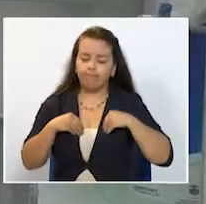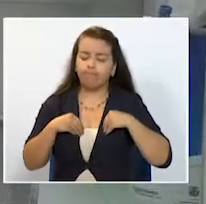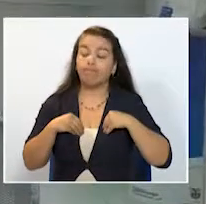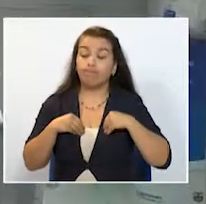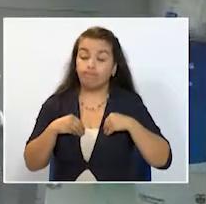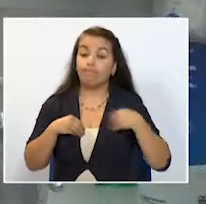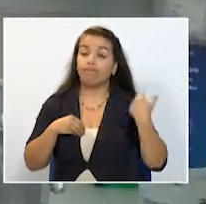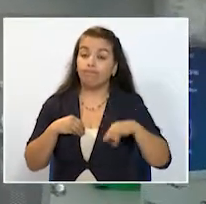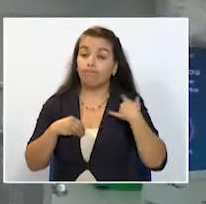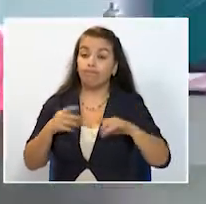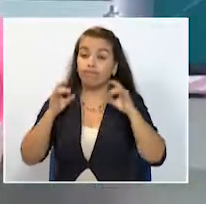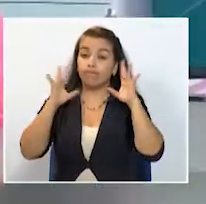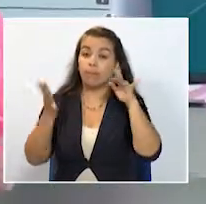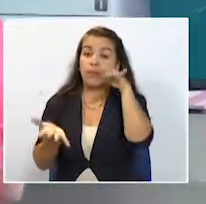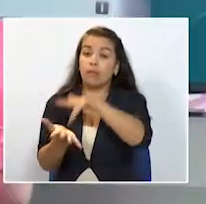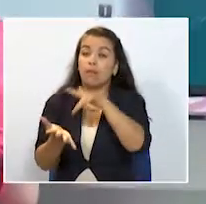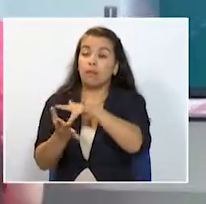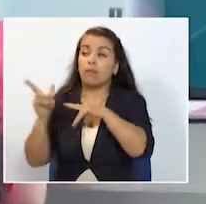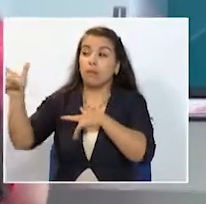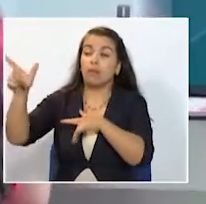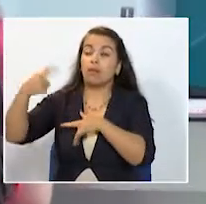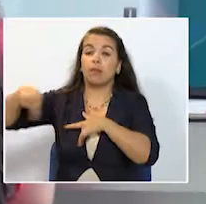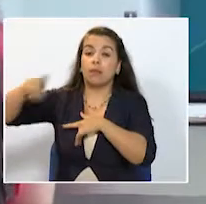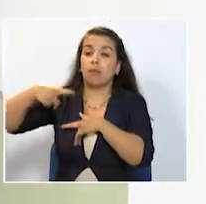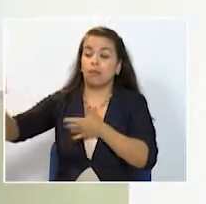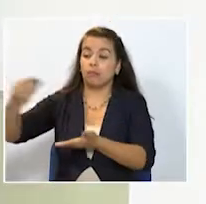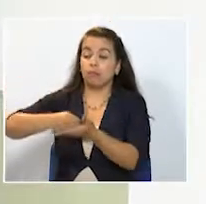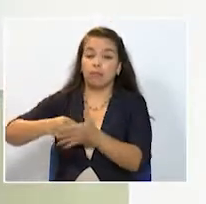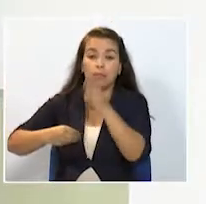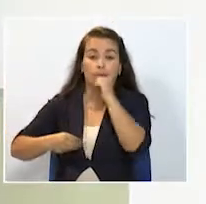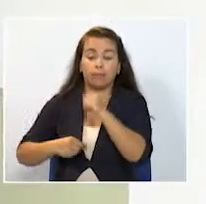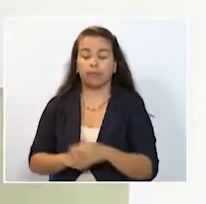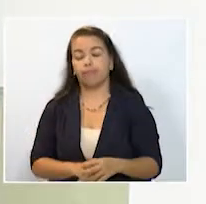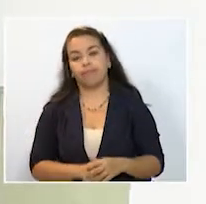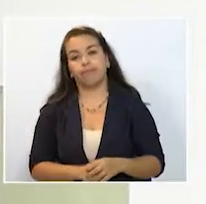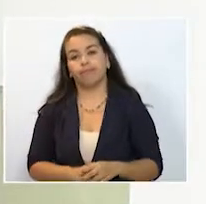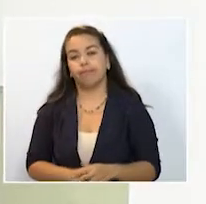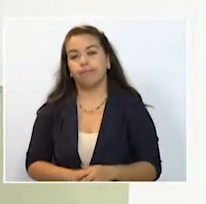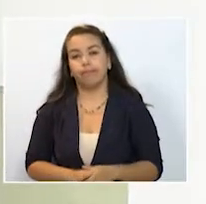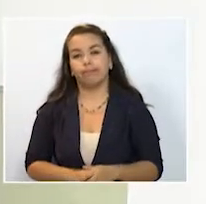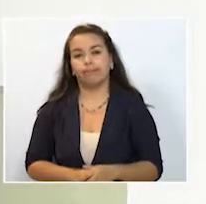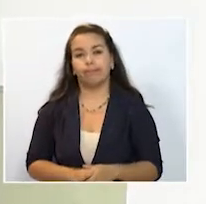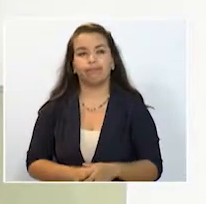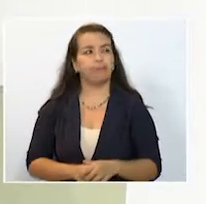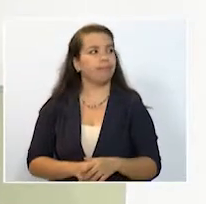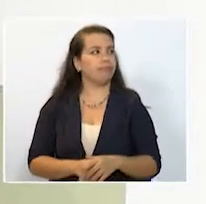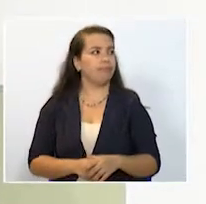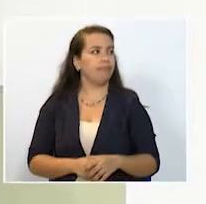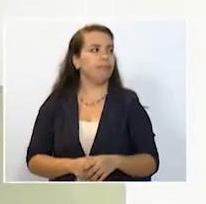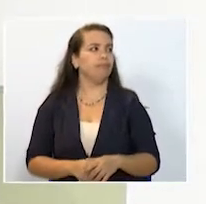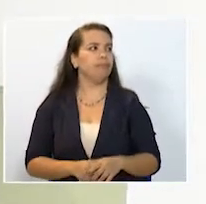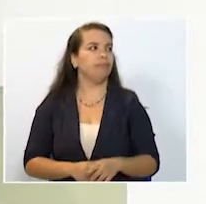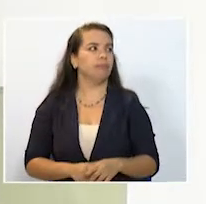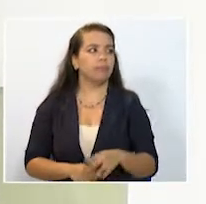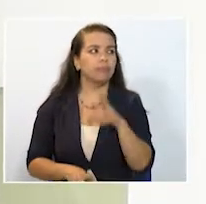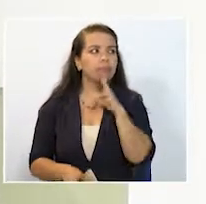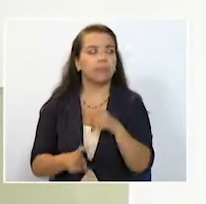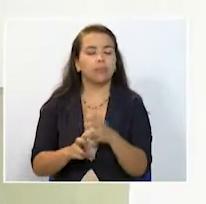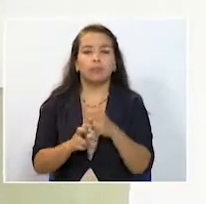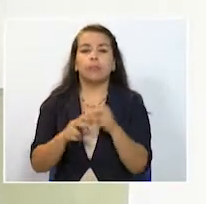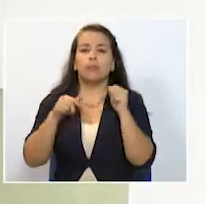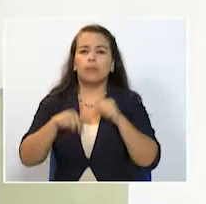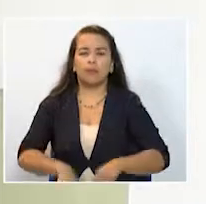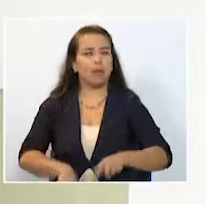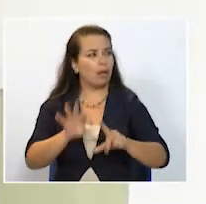debido a las deudas de las EPS con el centro asistencial Más crítico es la situación de la cartera a Café Salud Leve